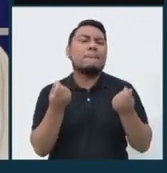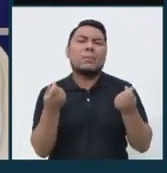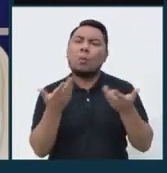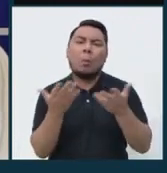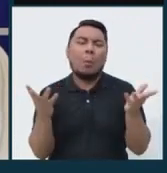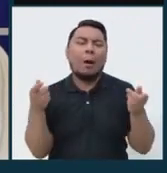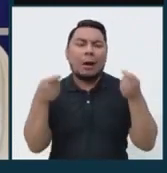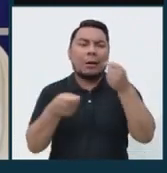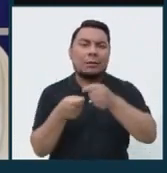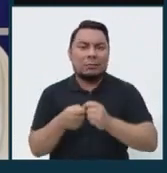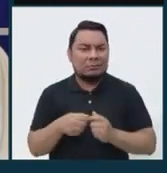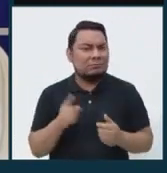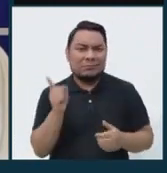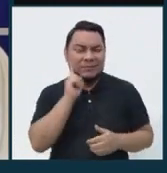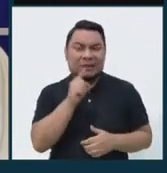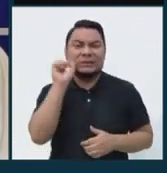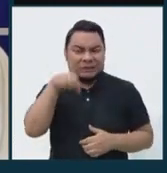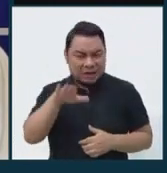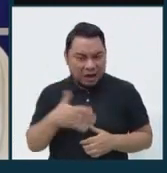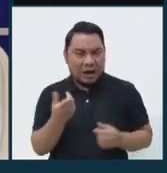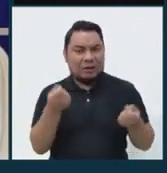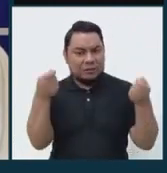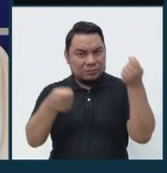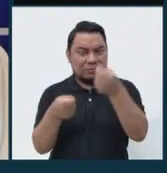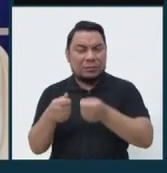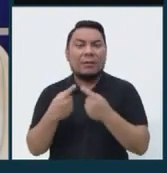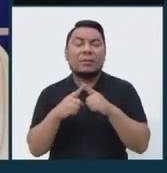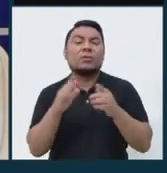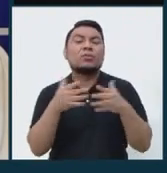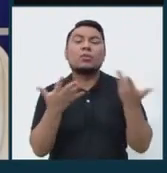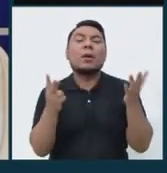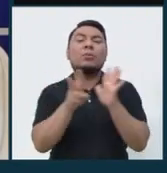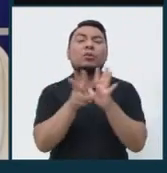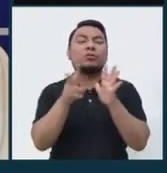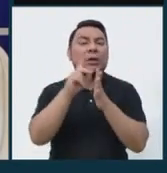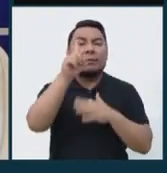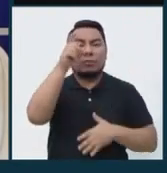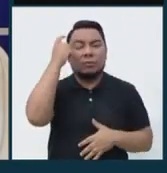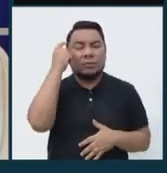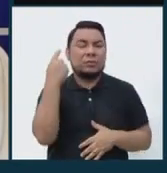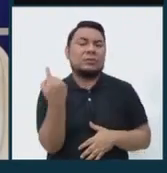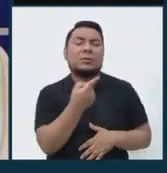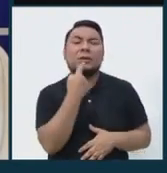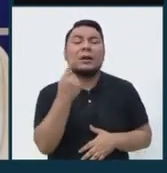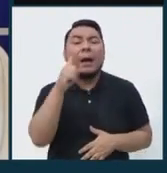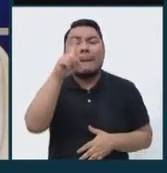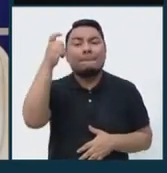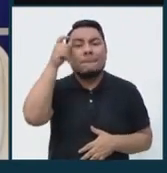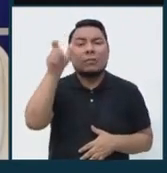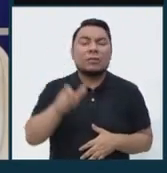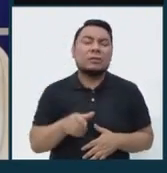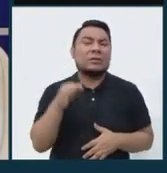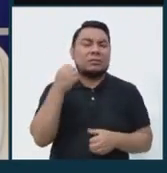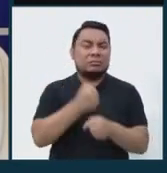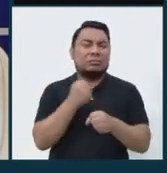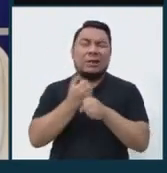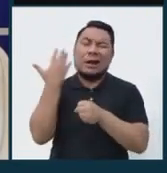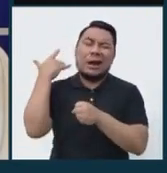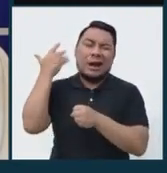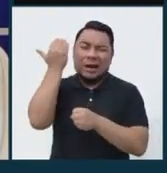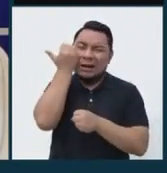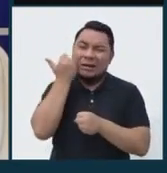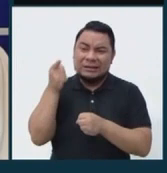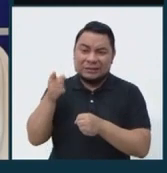Sí hay dinero para invertir. Lo que no tenemos es voluntad política de hacerlo. Nosotros vivimos a espaldas. Los políticos actuales y los que han pasado por ahí